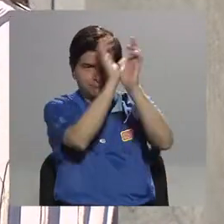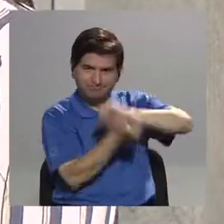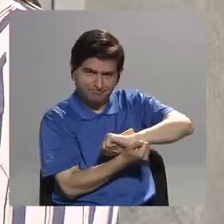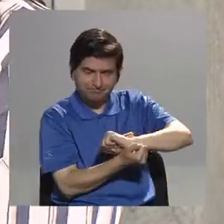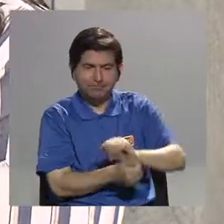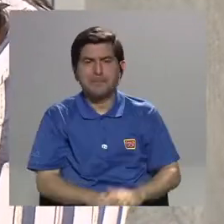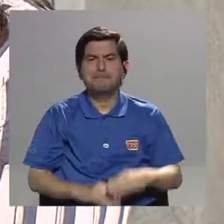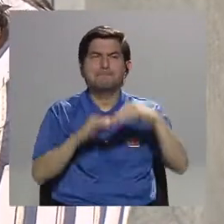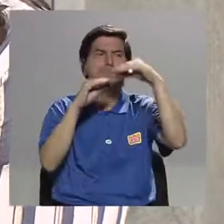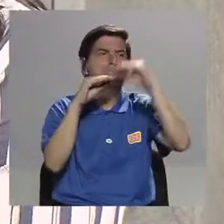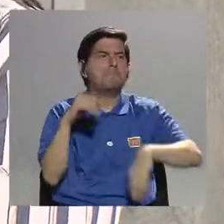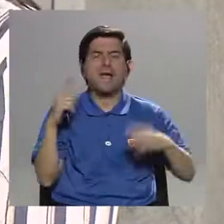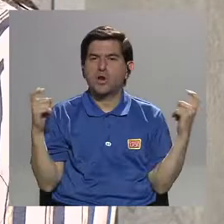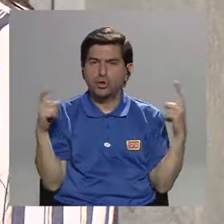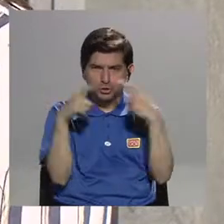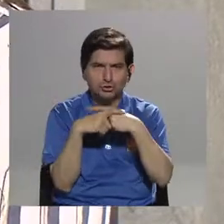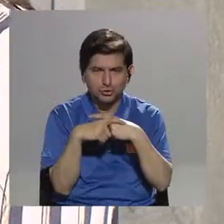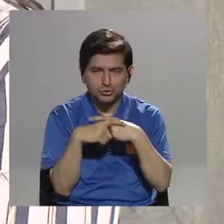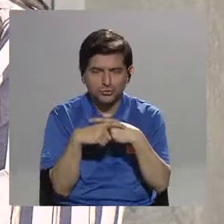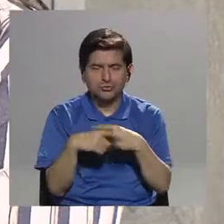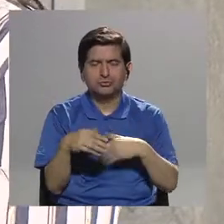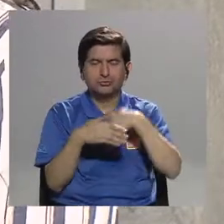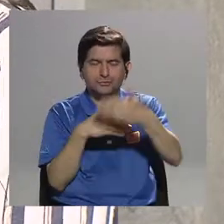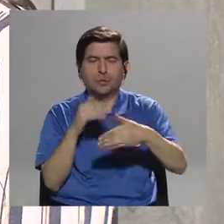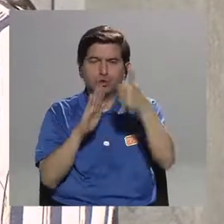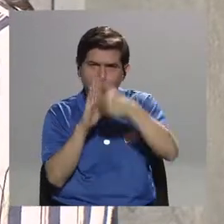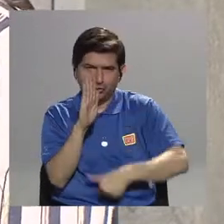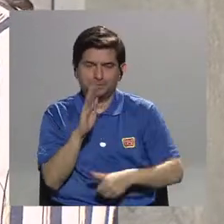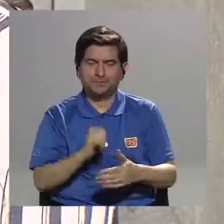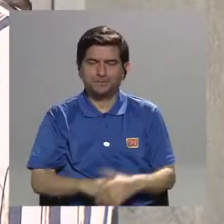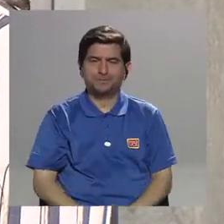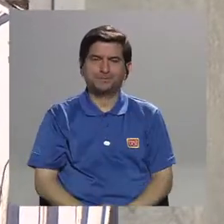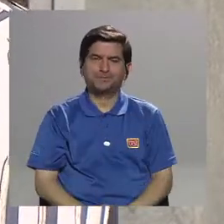traducir en menos complicaciones post quirúrgicas.